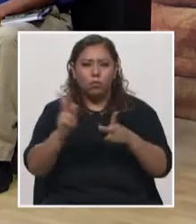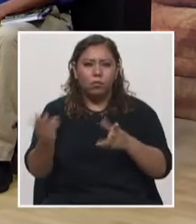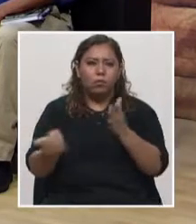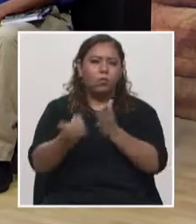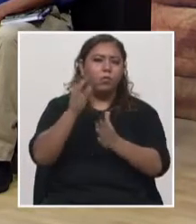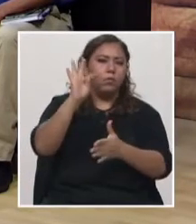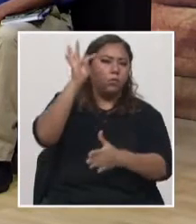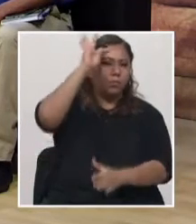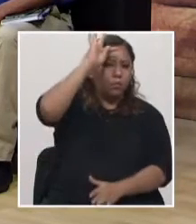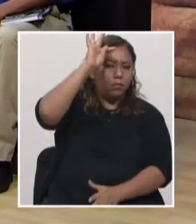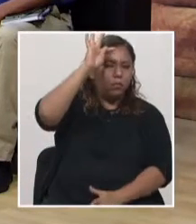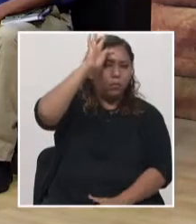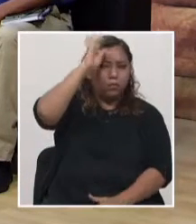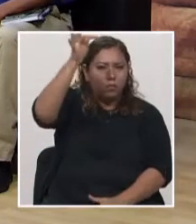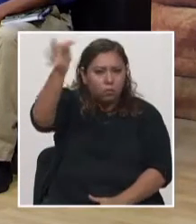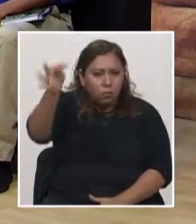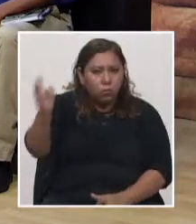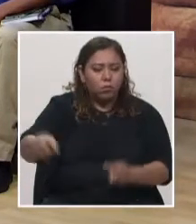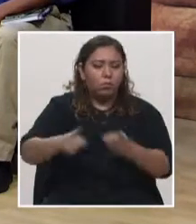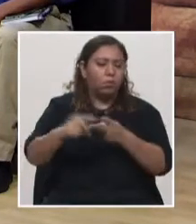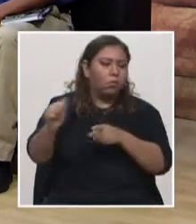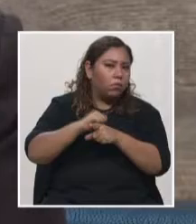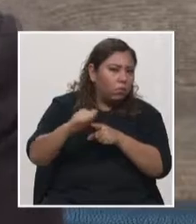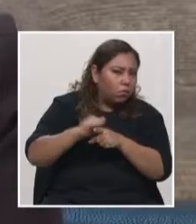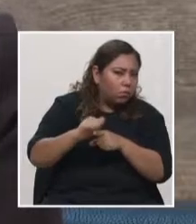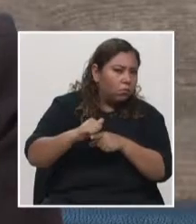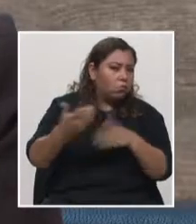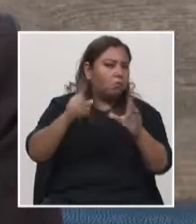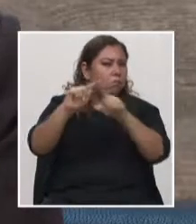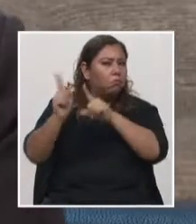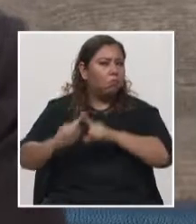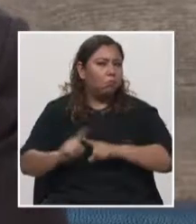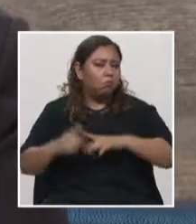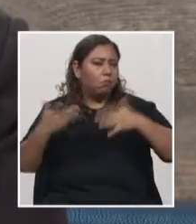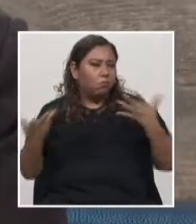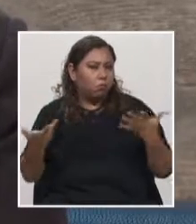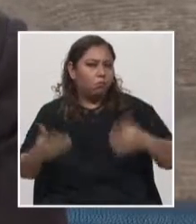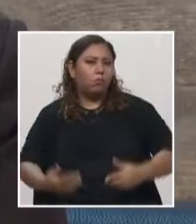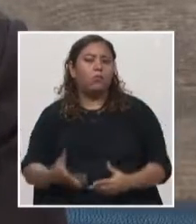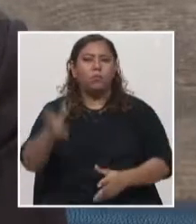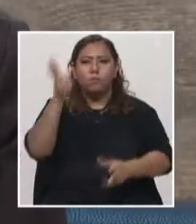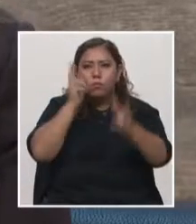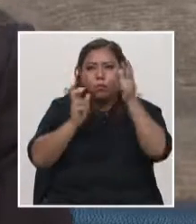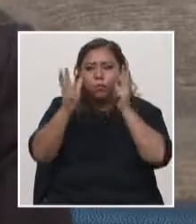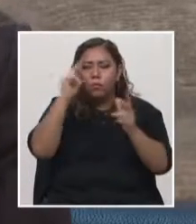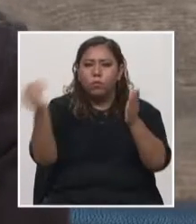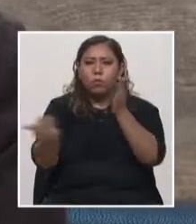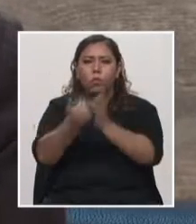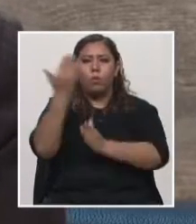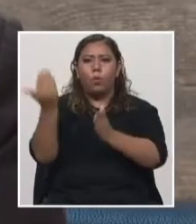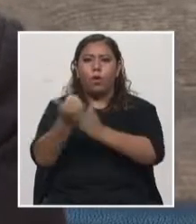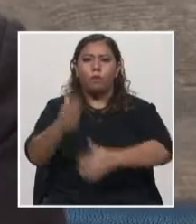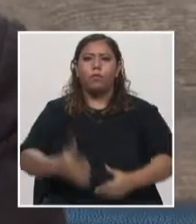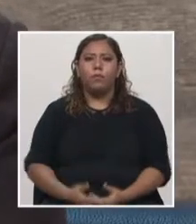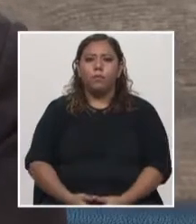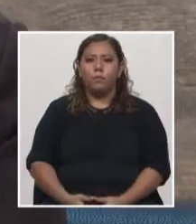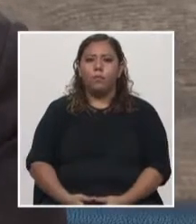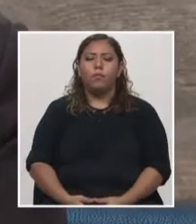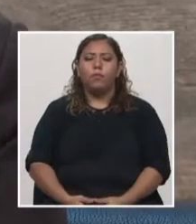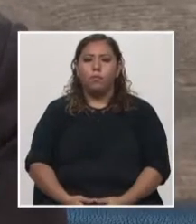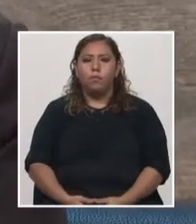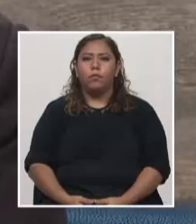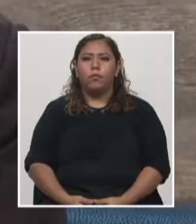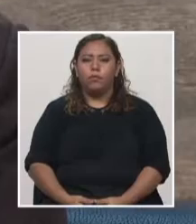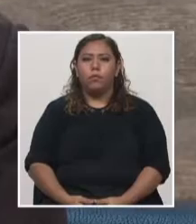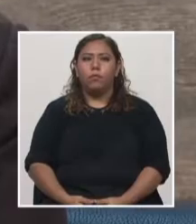experiencias, adquirir estas nuevas herramientas? Es importante y esto también conlleva, por eso hemos creado esta plataforma,